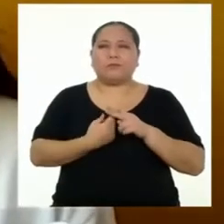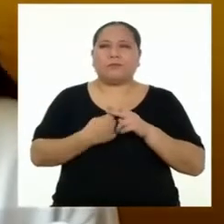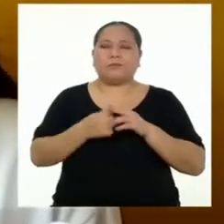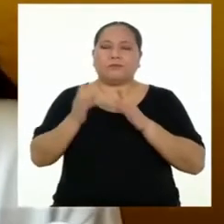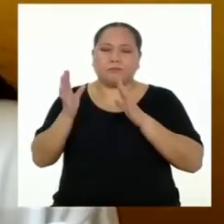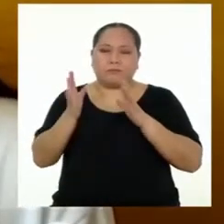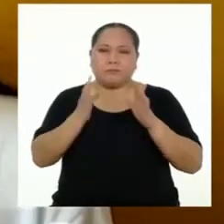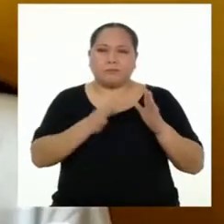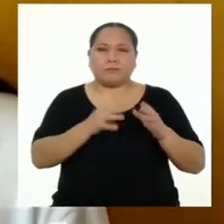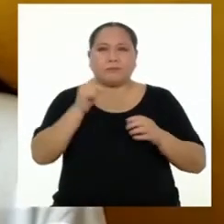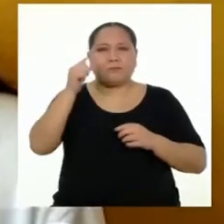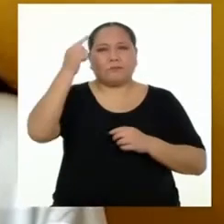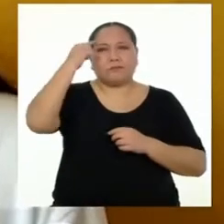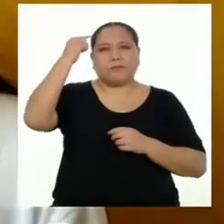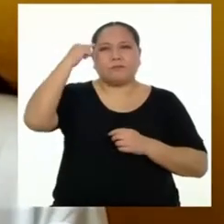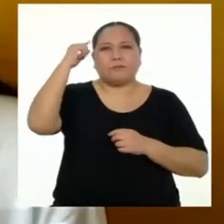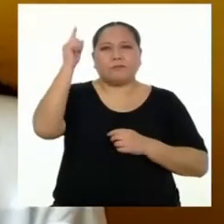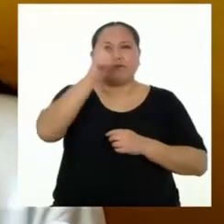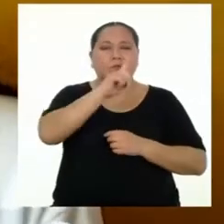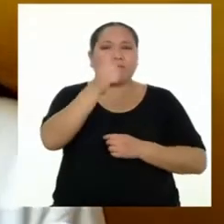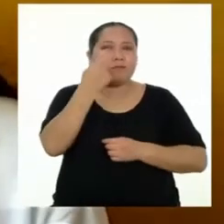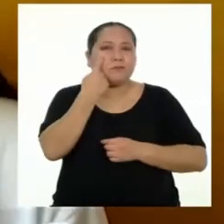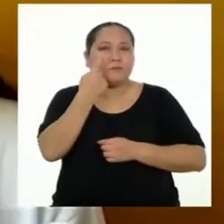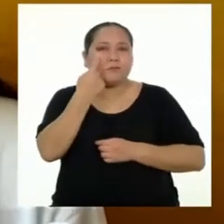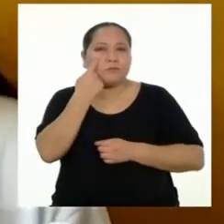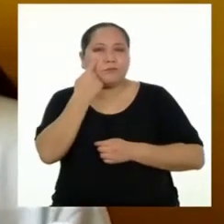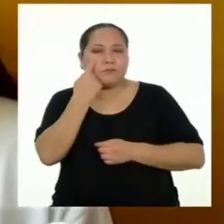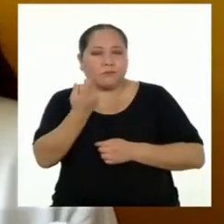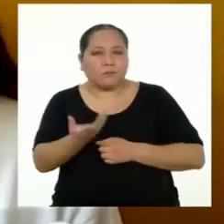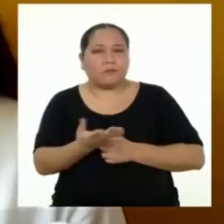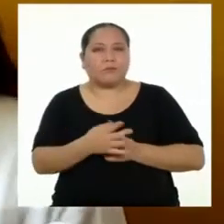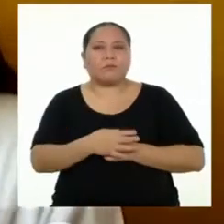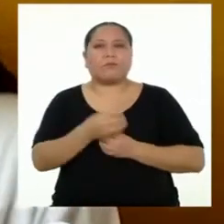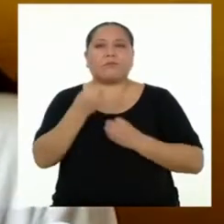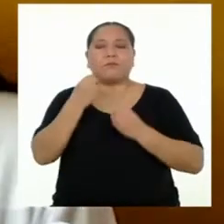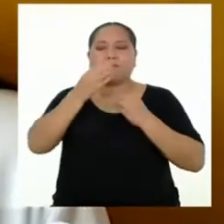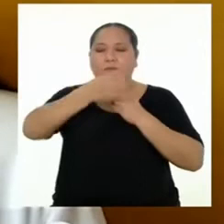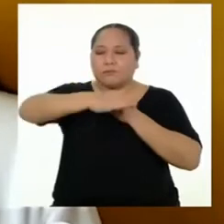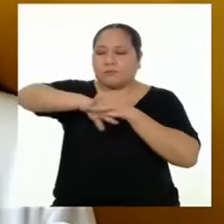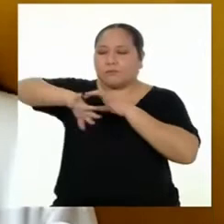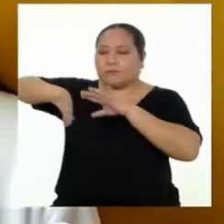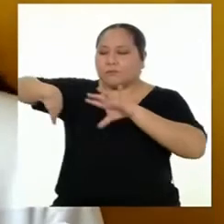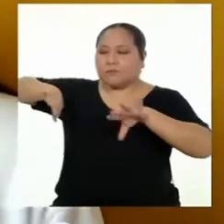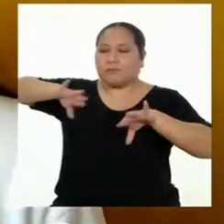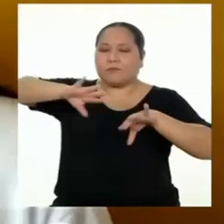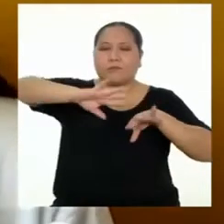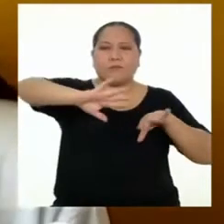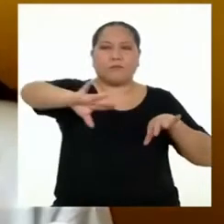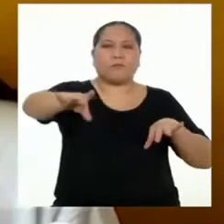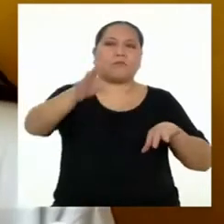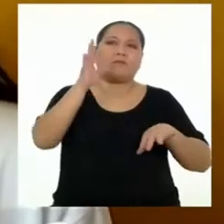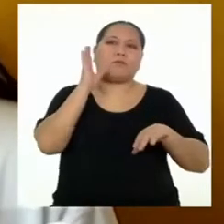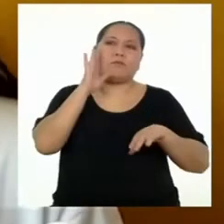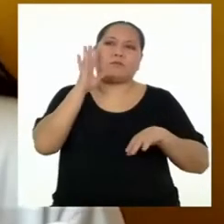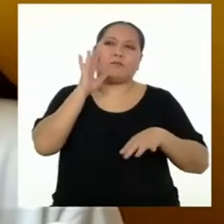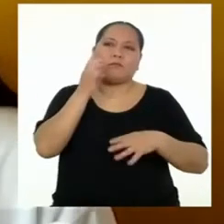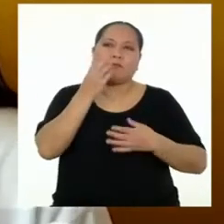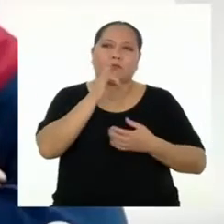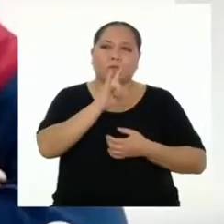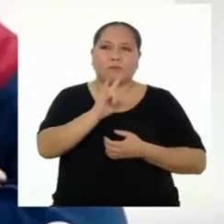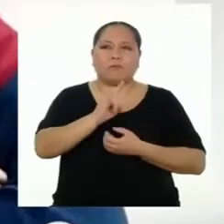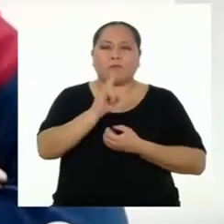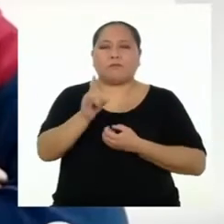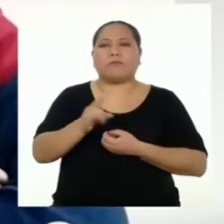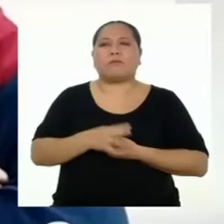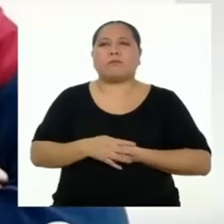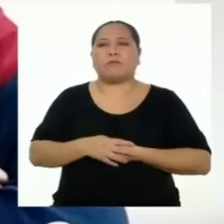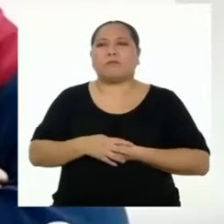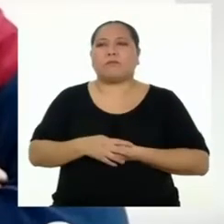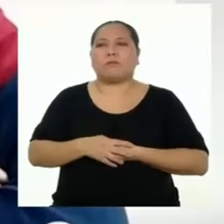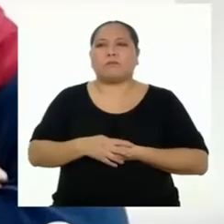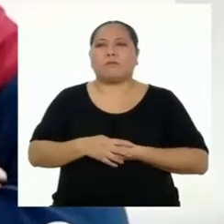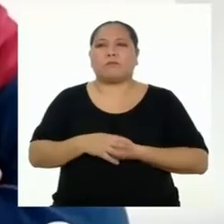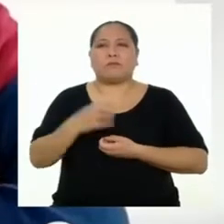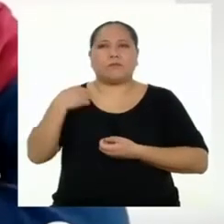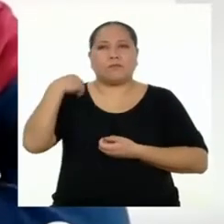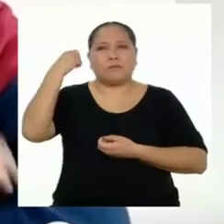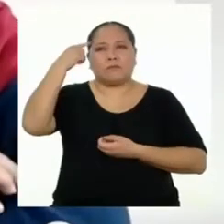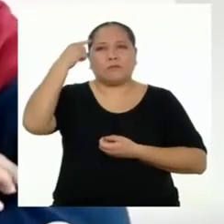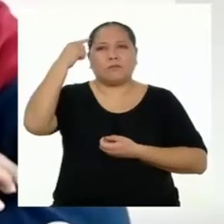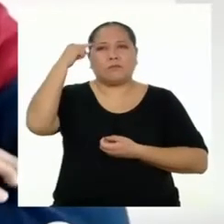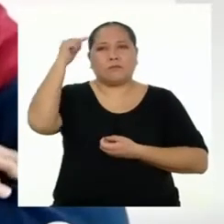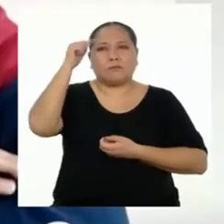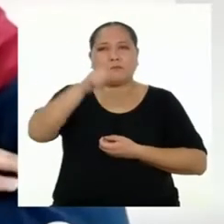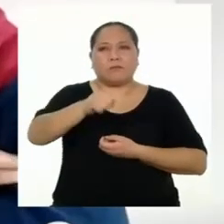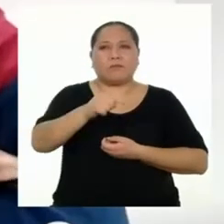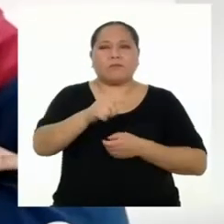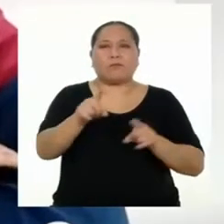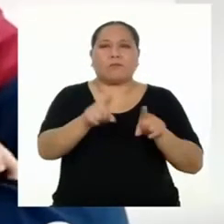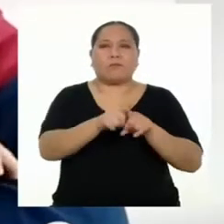Y me parece que es el desconocimiento sobre cómo separar los residuos o desechos de lo que consumimos. Yo también